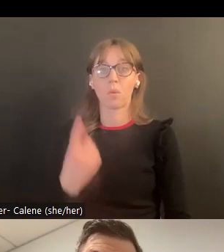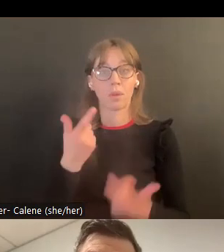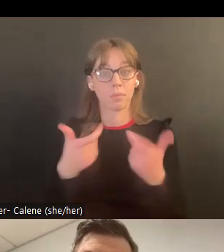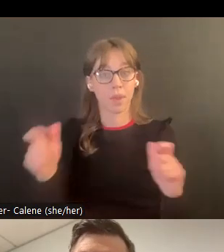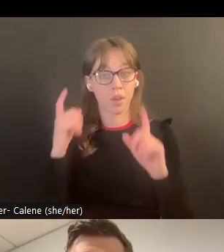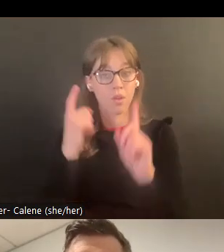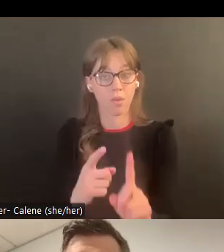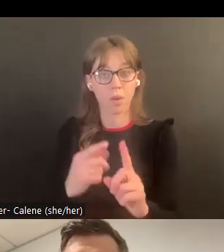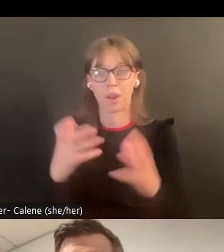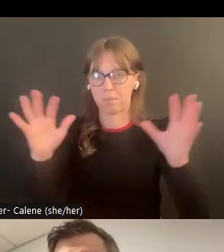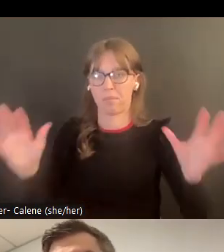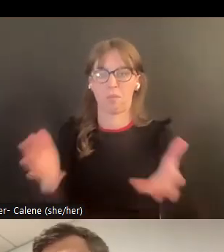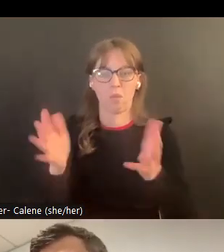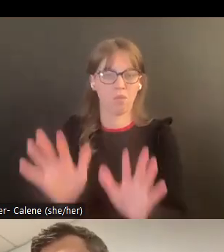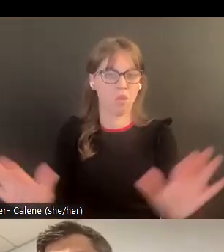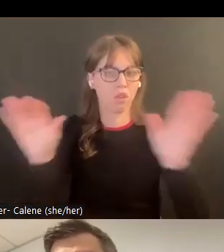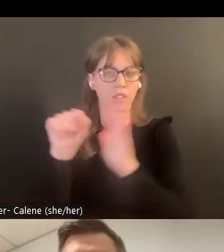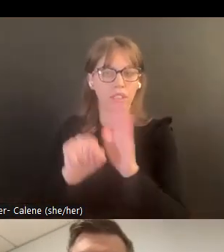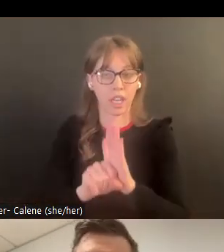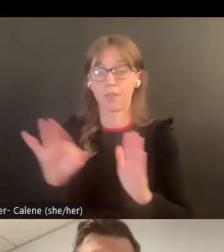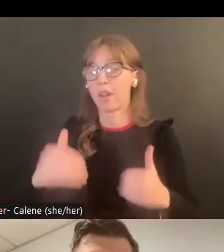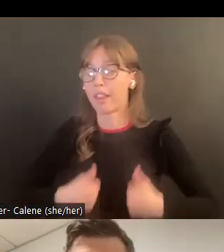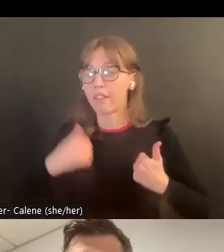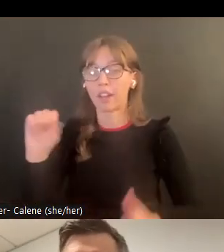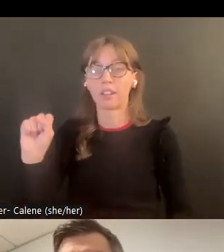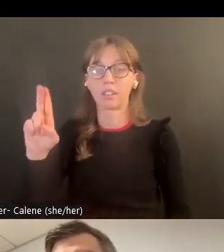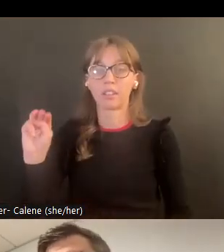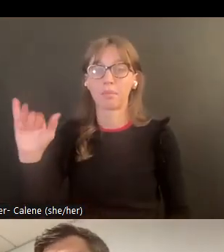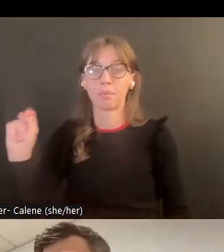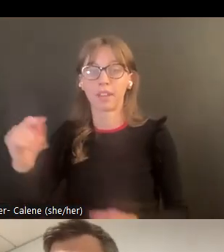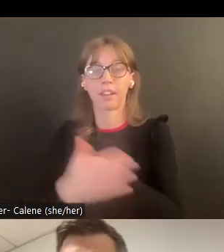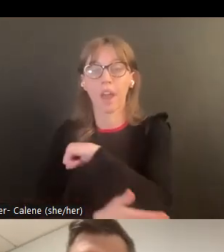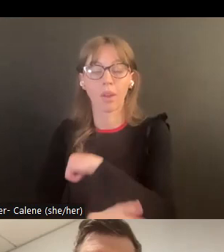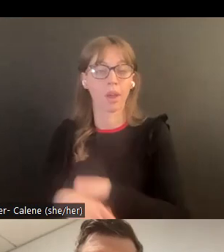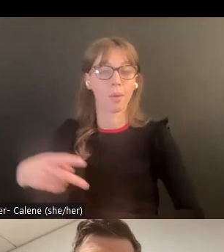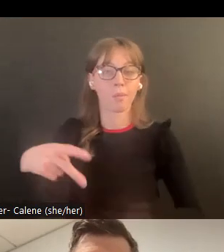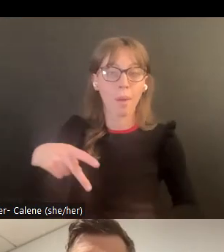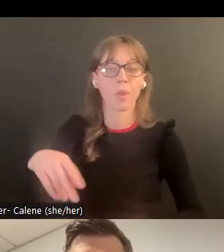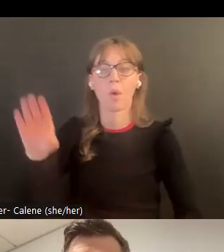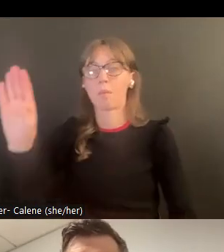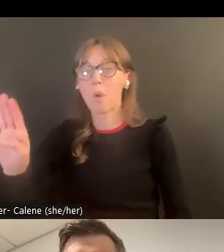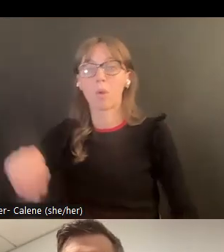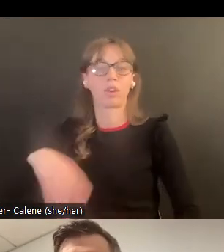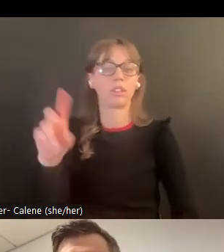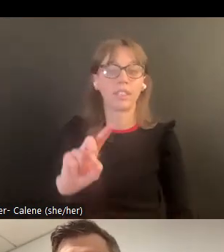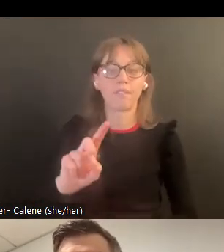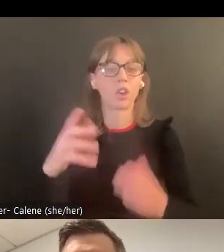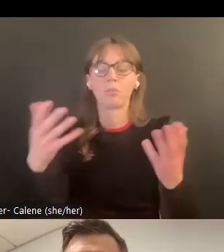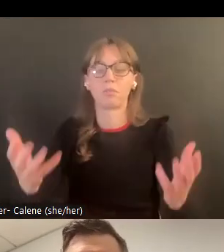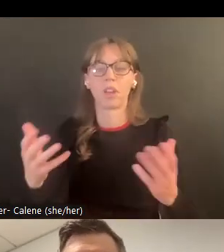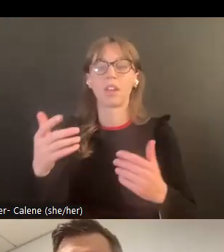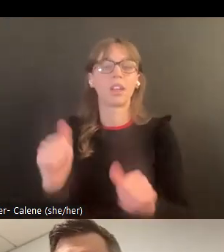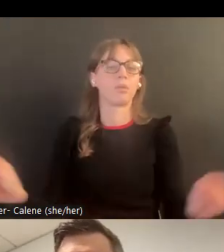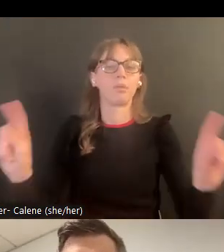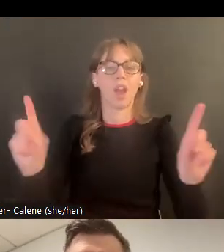una de las metas del estado que están entrando en esto es que queremos implementarlo a través de estados si eres summit county denver